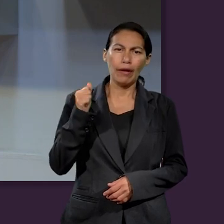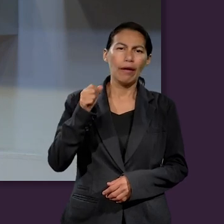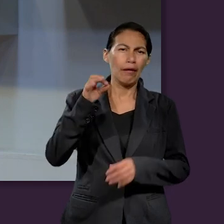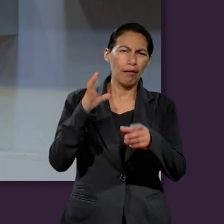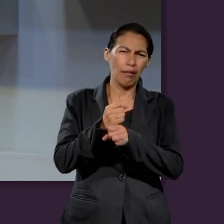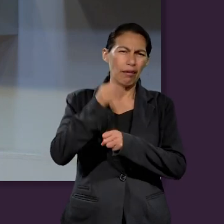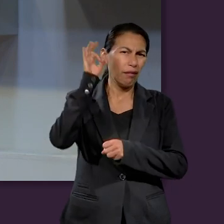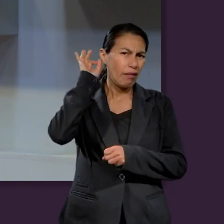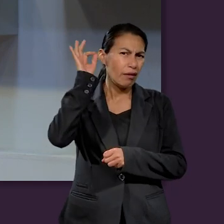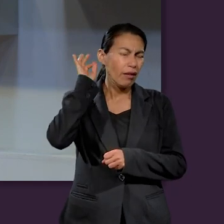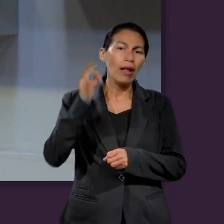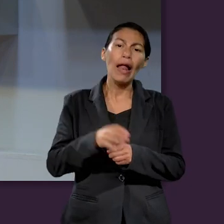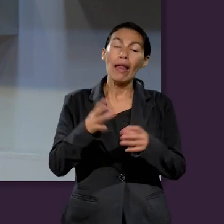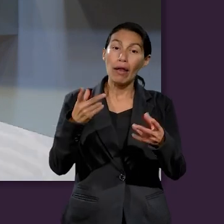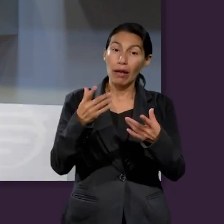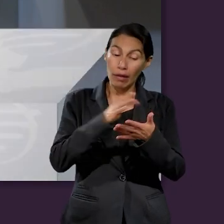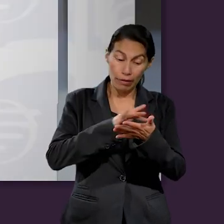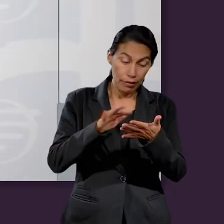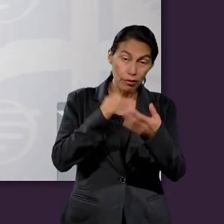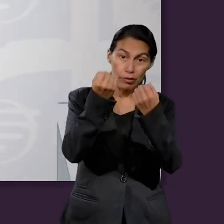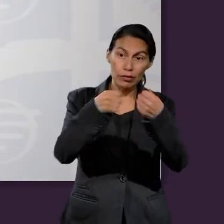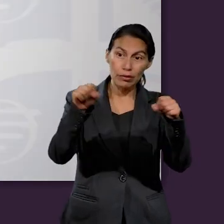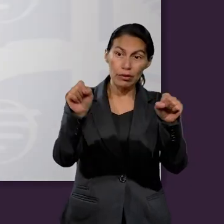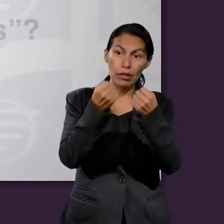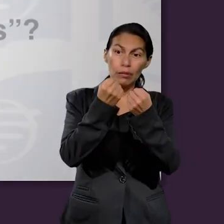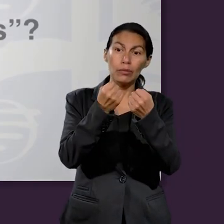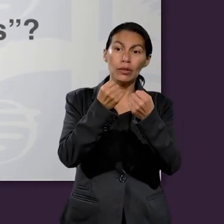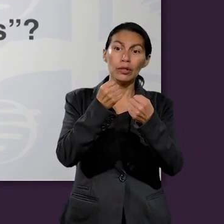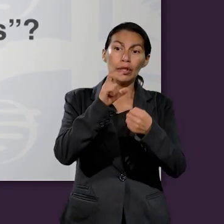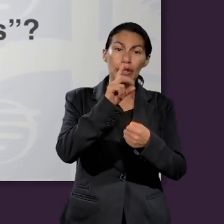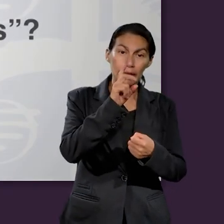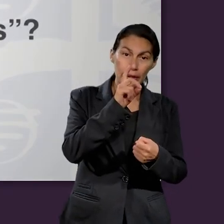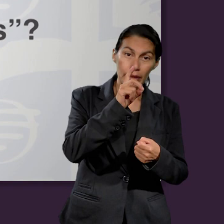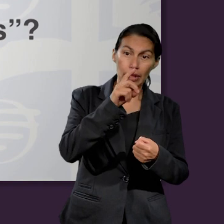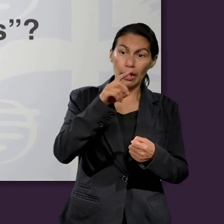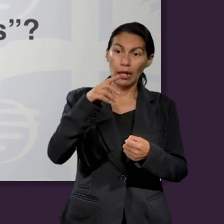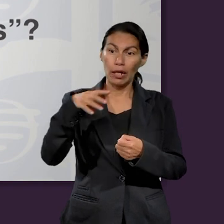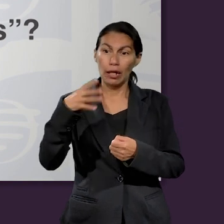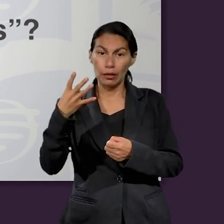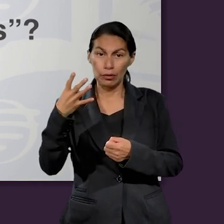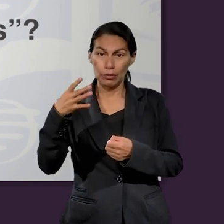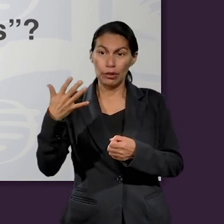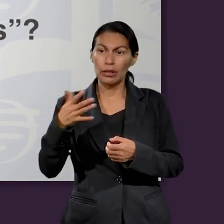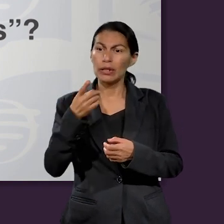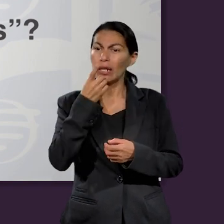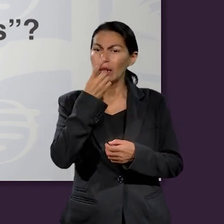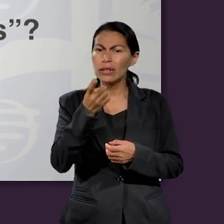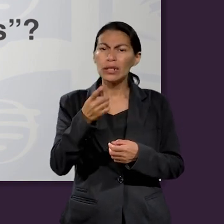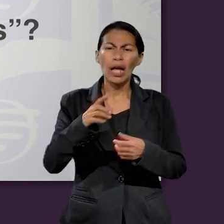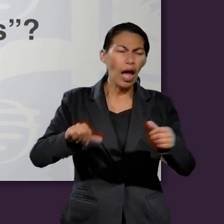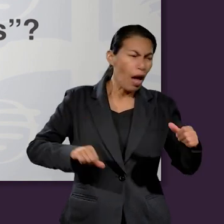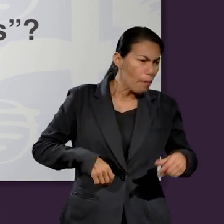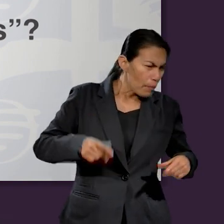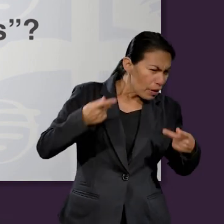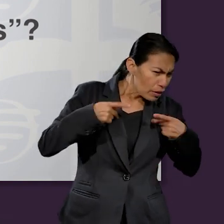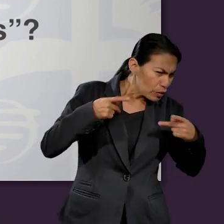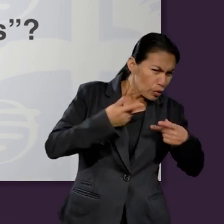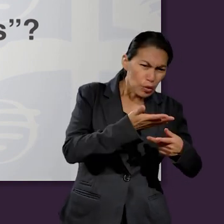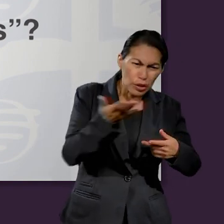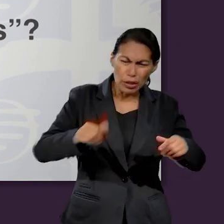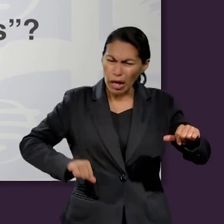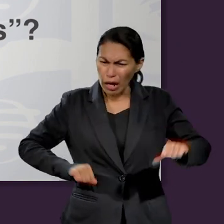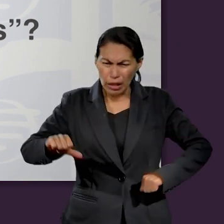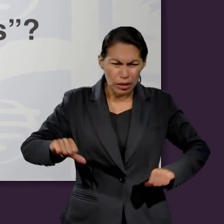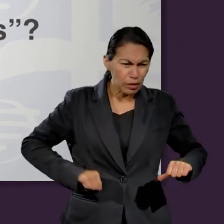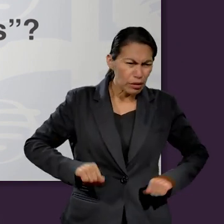pregunta. Leyendo Salmos 50, 14 y 15, ¿con qué actitud debe vivir el pueblo de